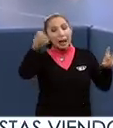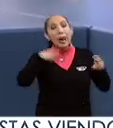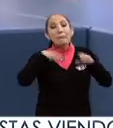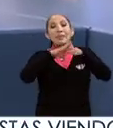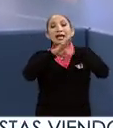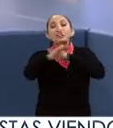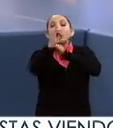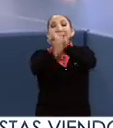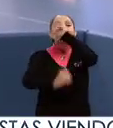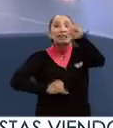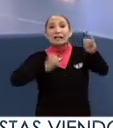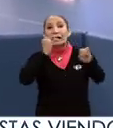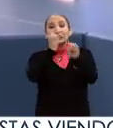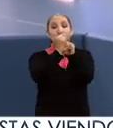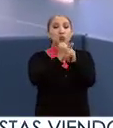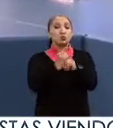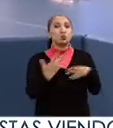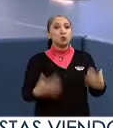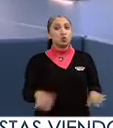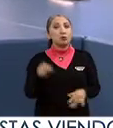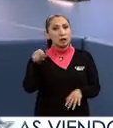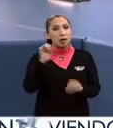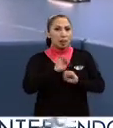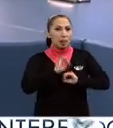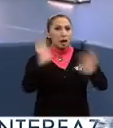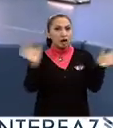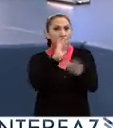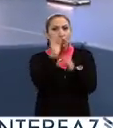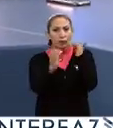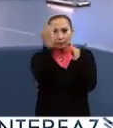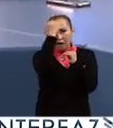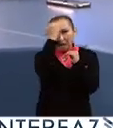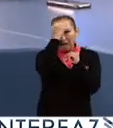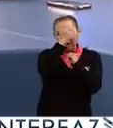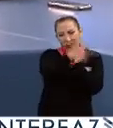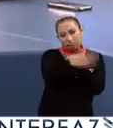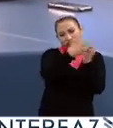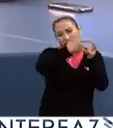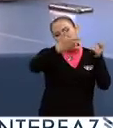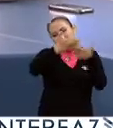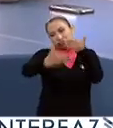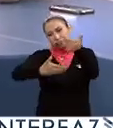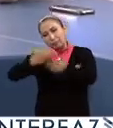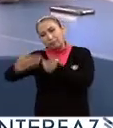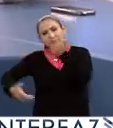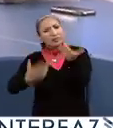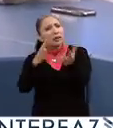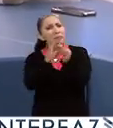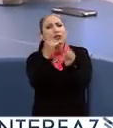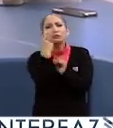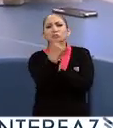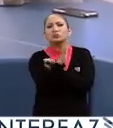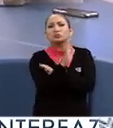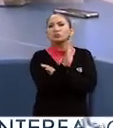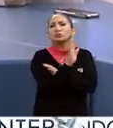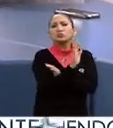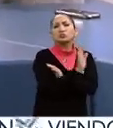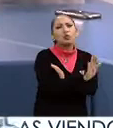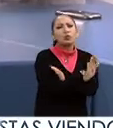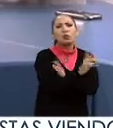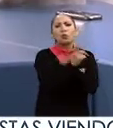internacional, y bueno, pues por supuesto toda esta experiencia académica. Platíquenos un poco cuál fue